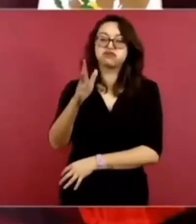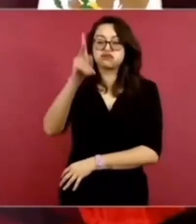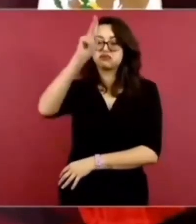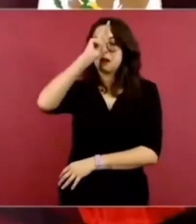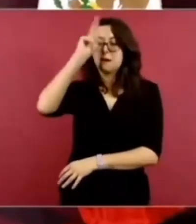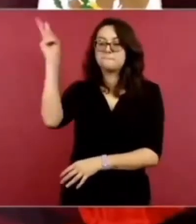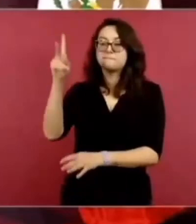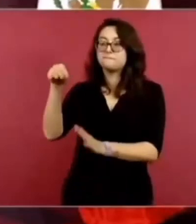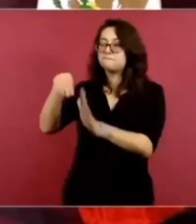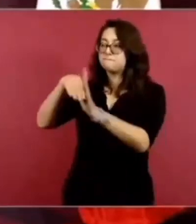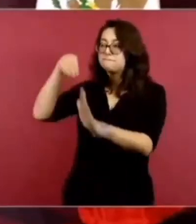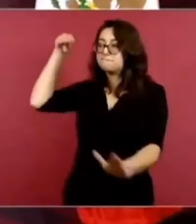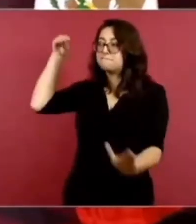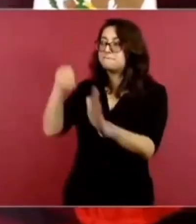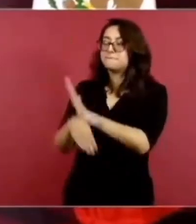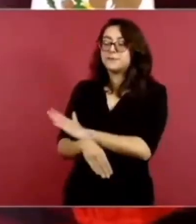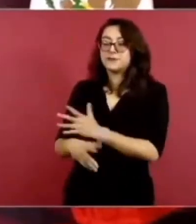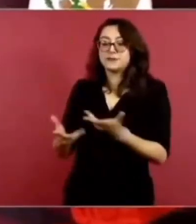entonces ¿cómo lo hacemos?